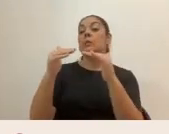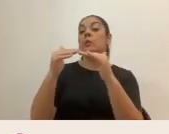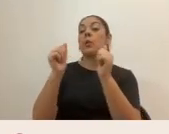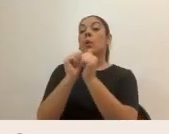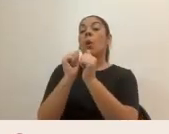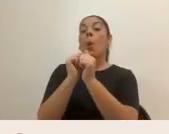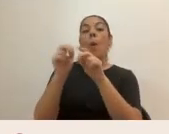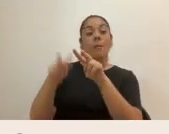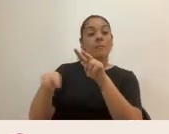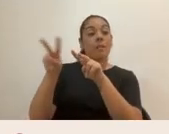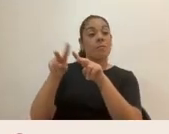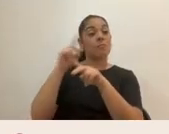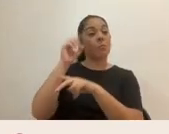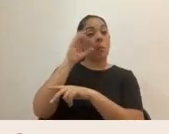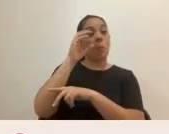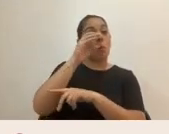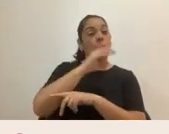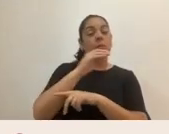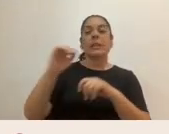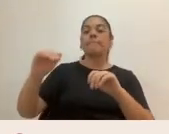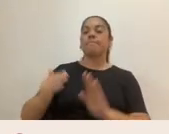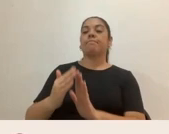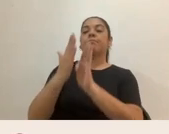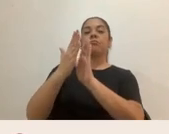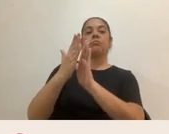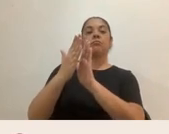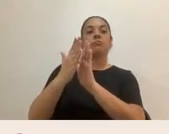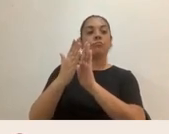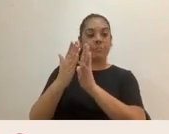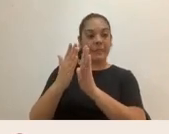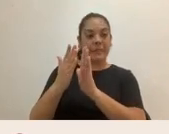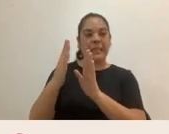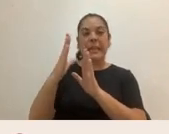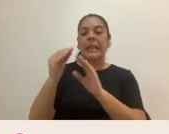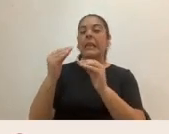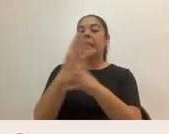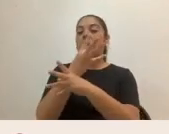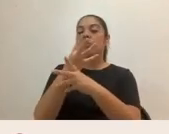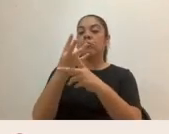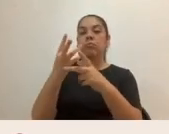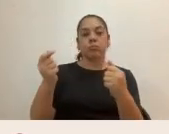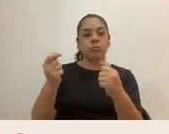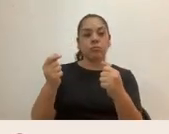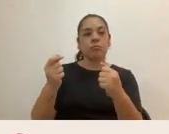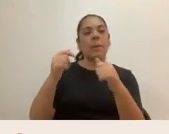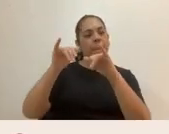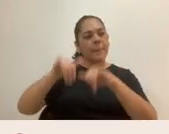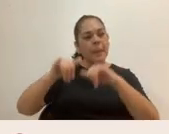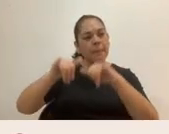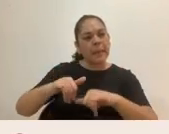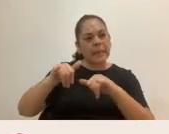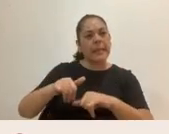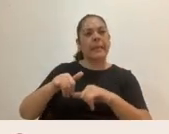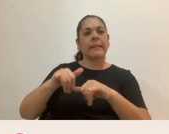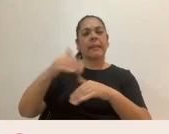buscan precisamente esa confrontación y esa deconstrucción que es permanente, que es sistemática,